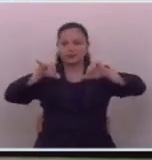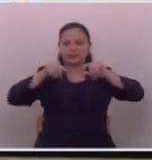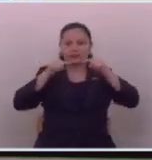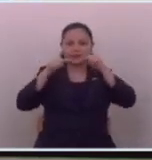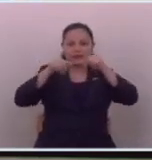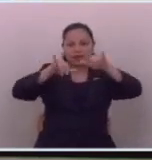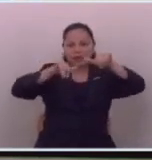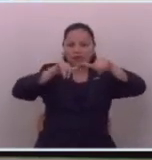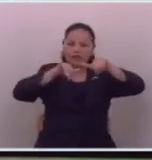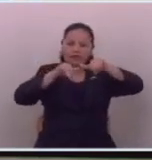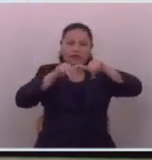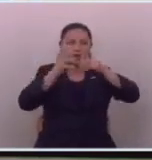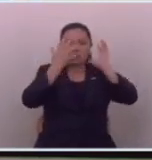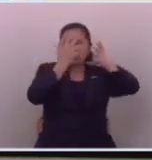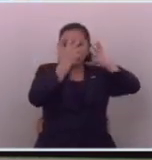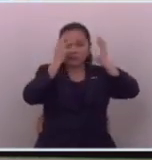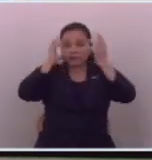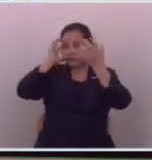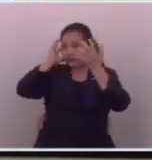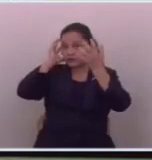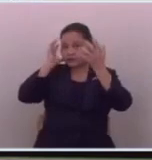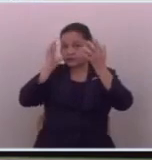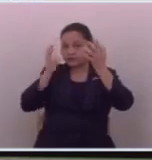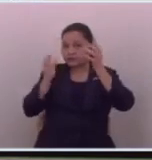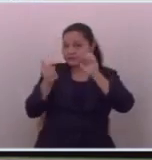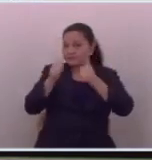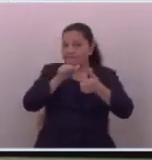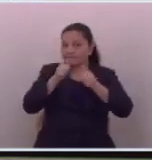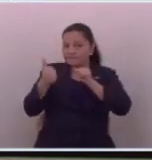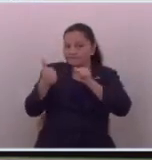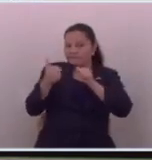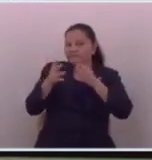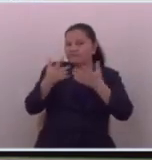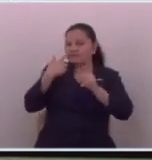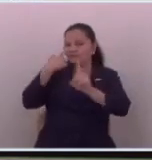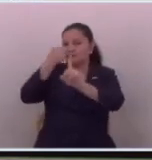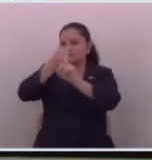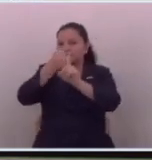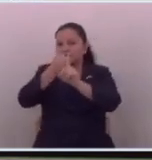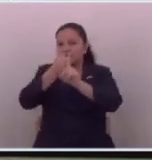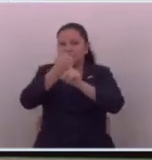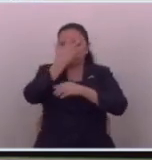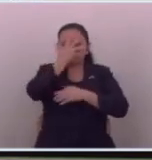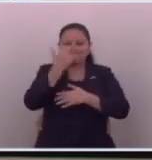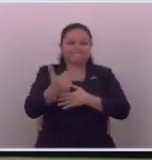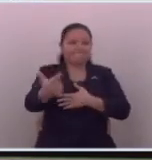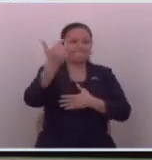la hago para allá o la hago para acá al fin y al cabo cínicos